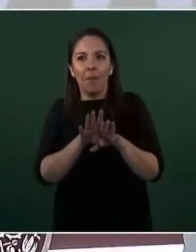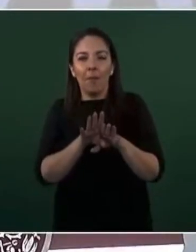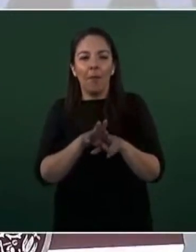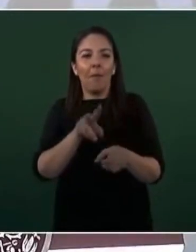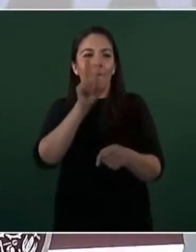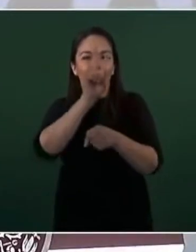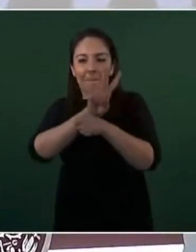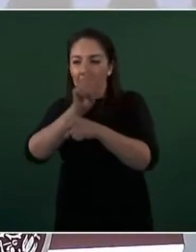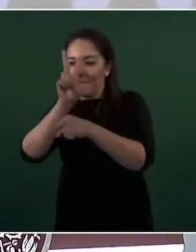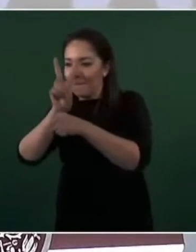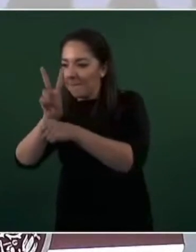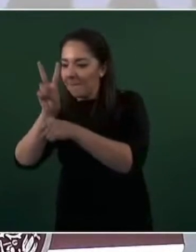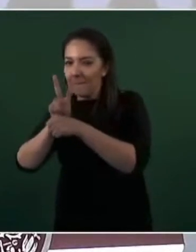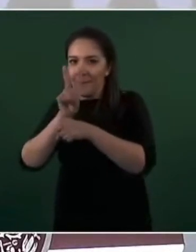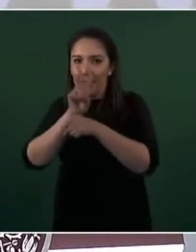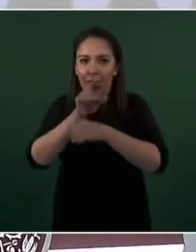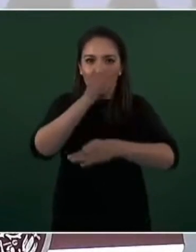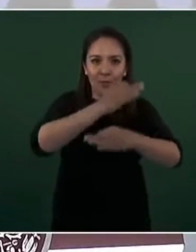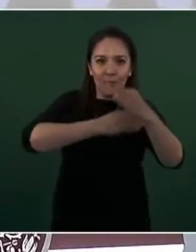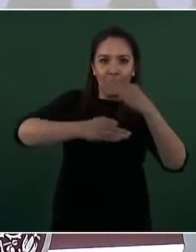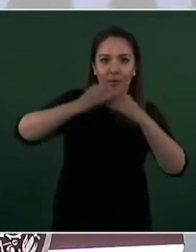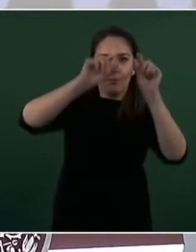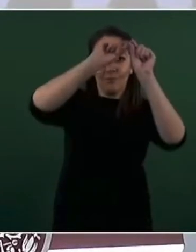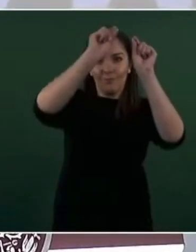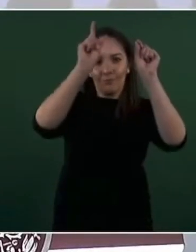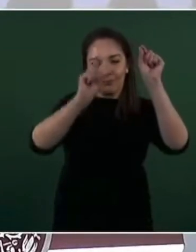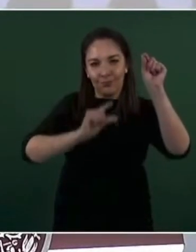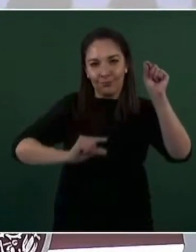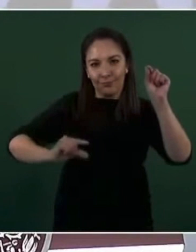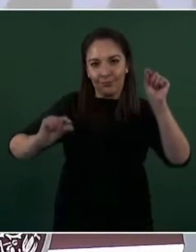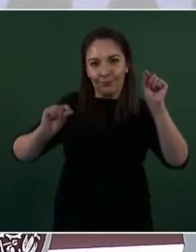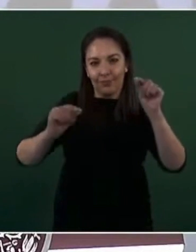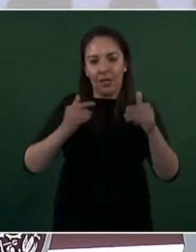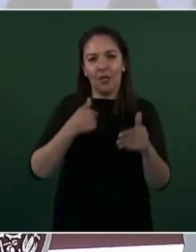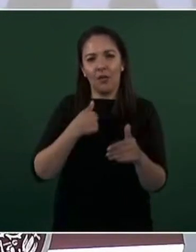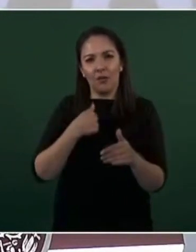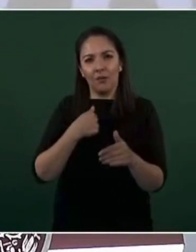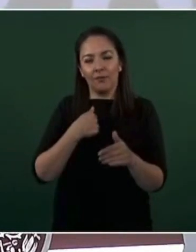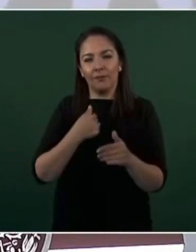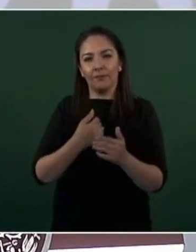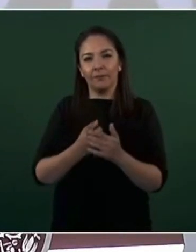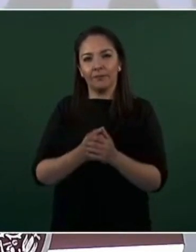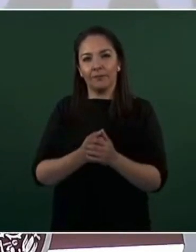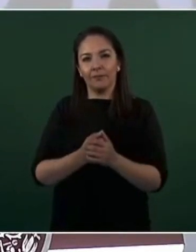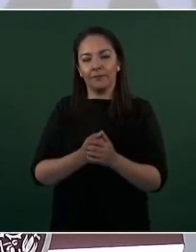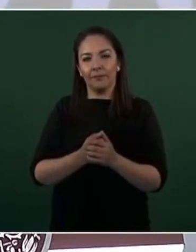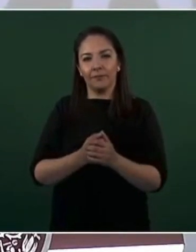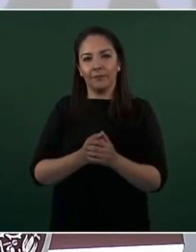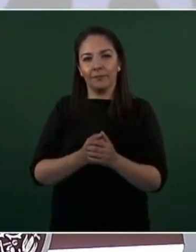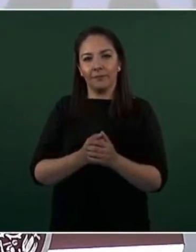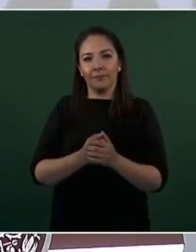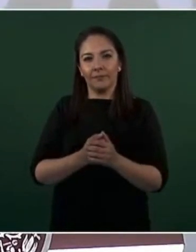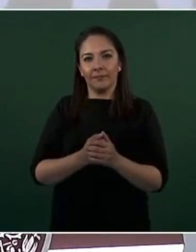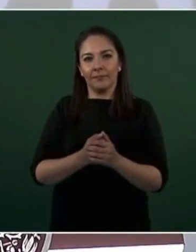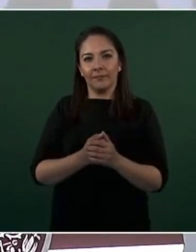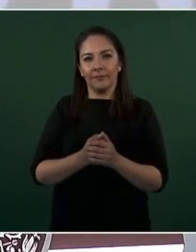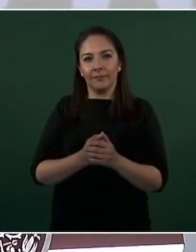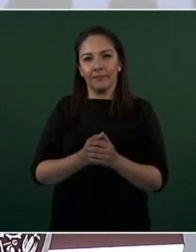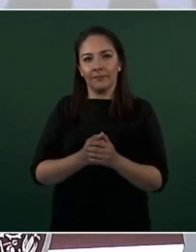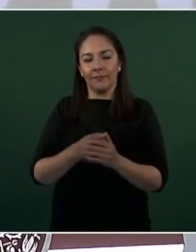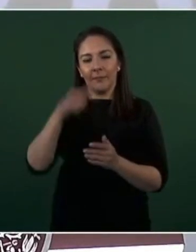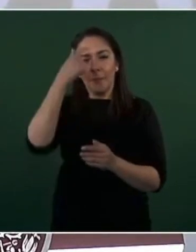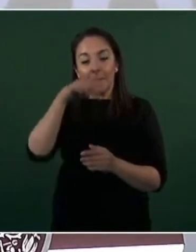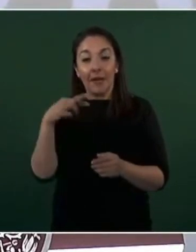que realizamos en todo el país. Y me voy directamente, para agilizarlo,